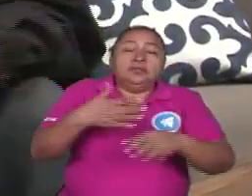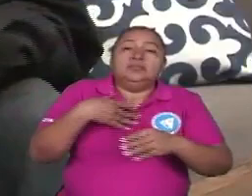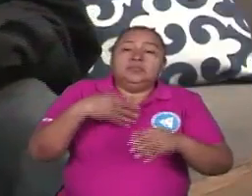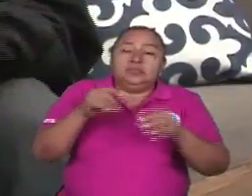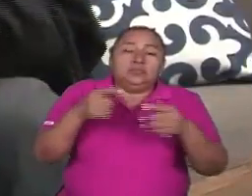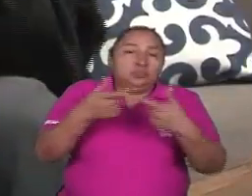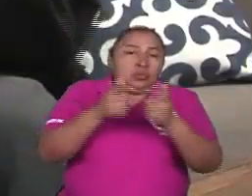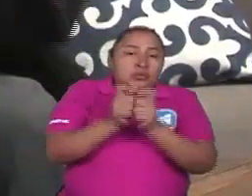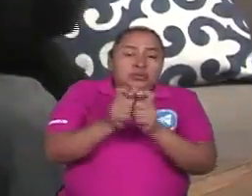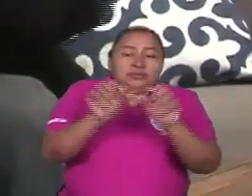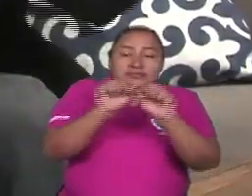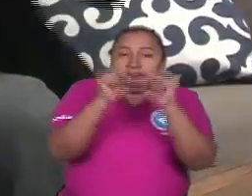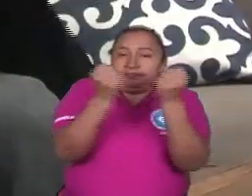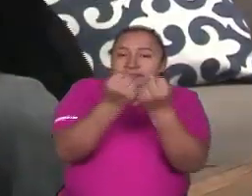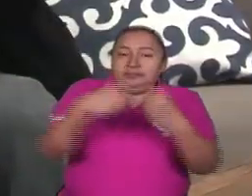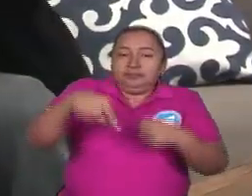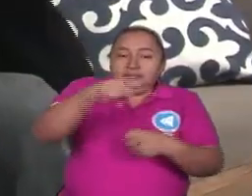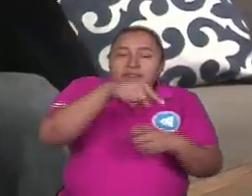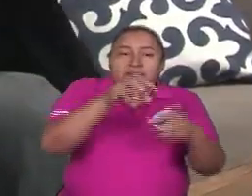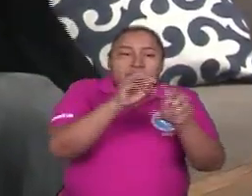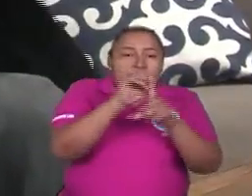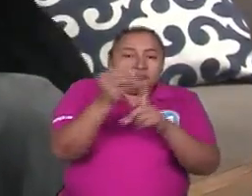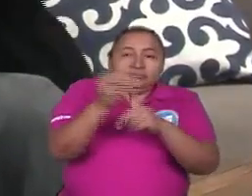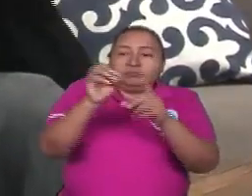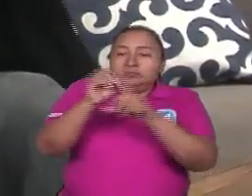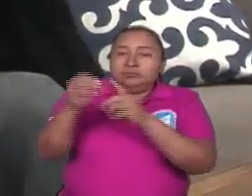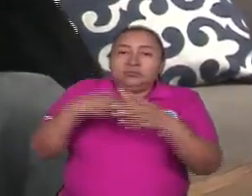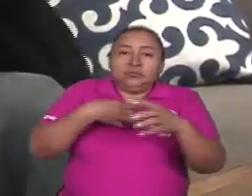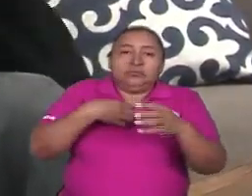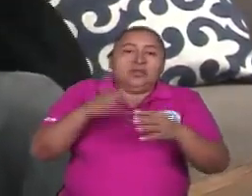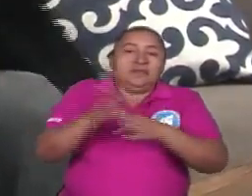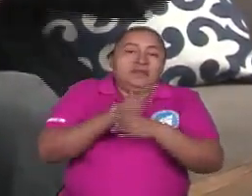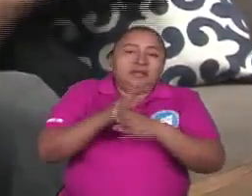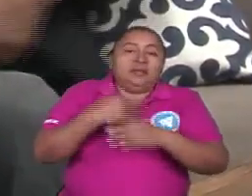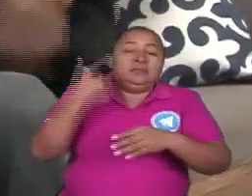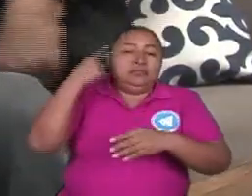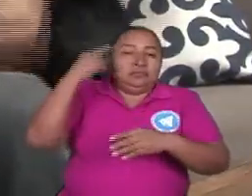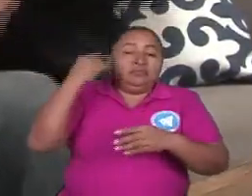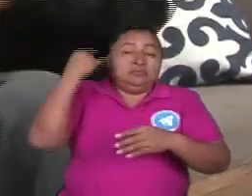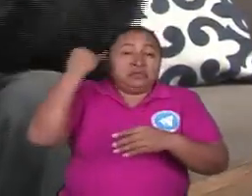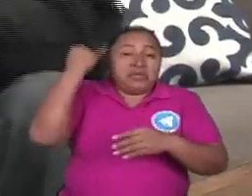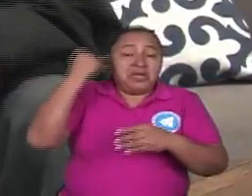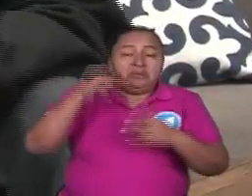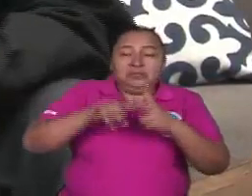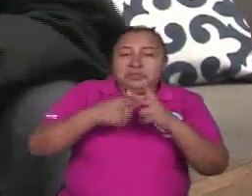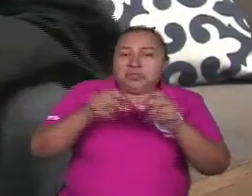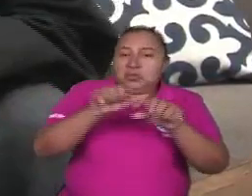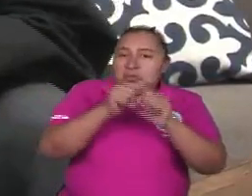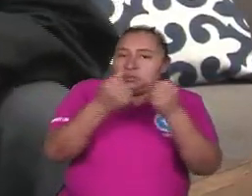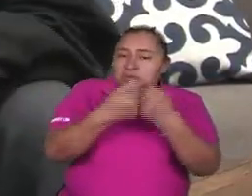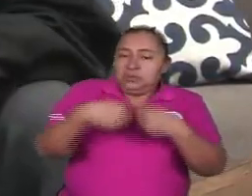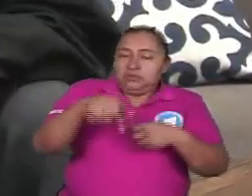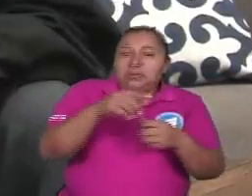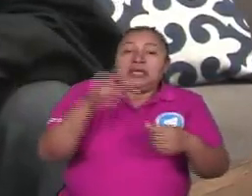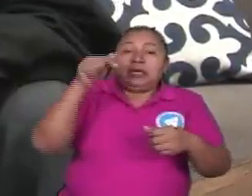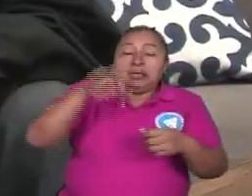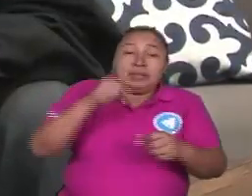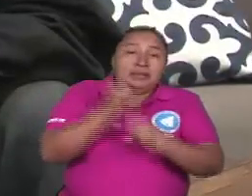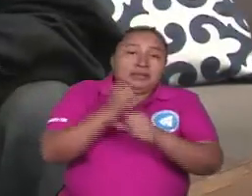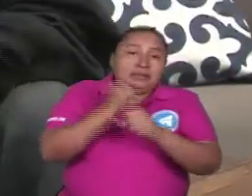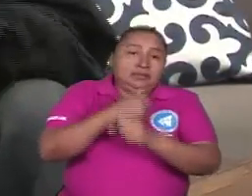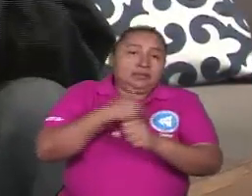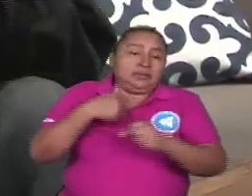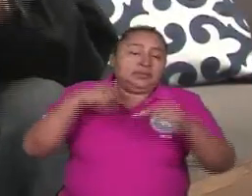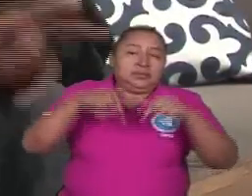asociatividad entre ellos e ir organizando formas superiores a partir de la asociatividad y este es el esfuerzo que está en la revolución